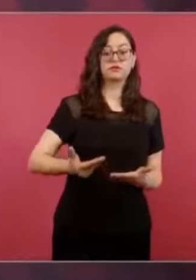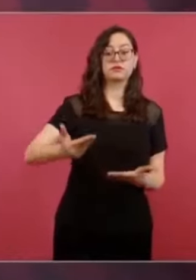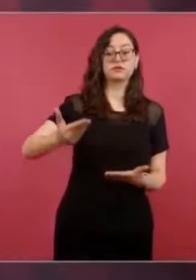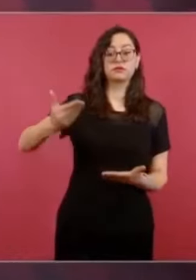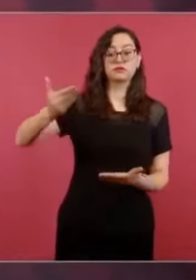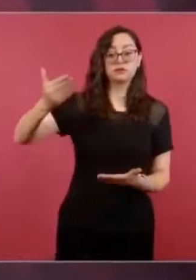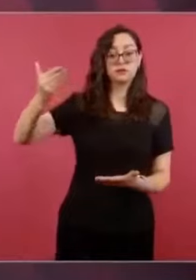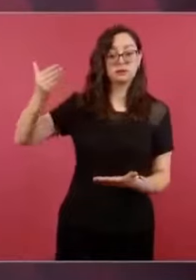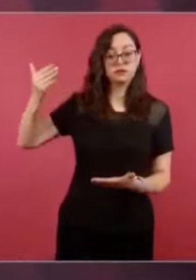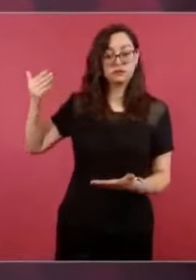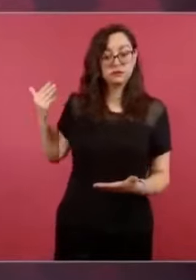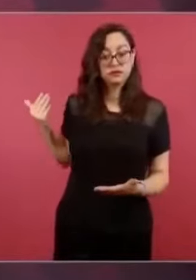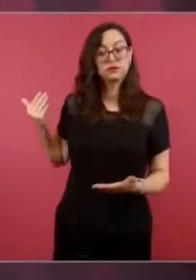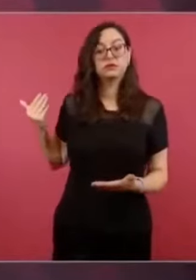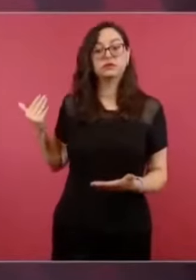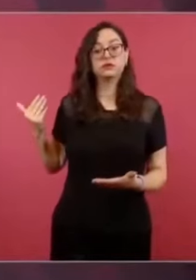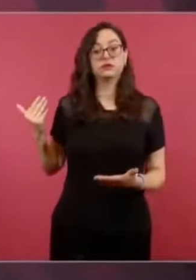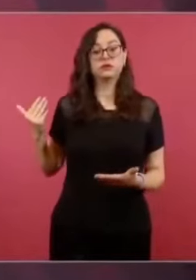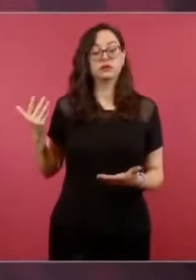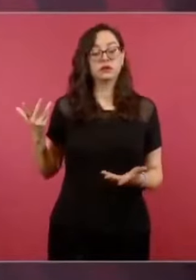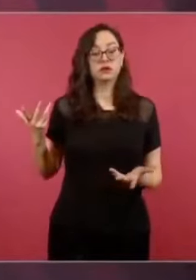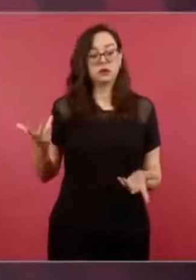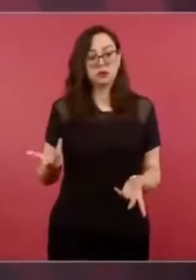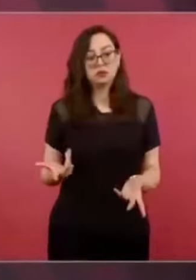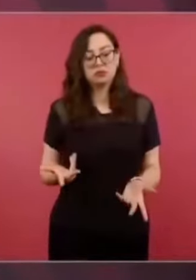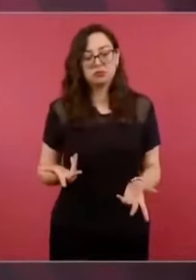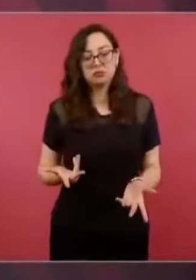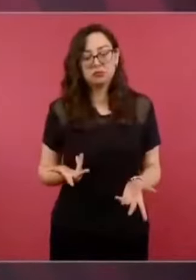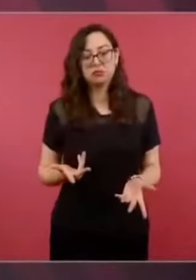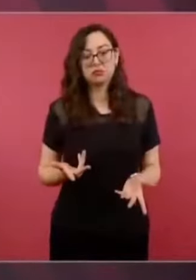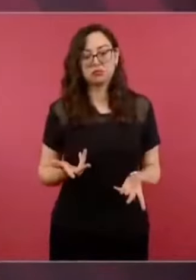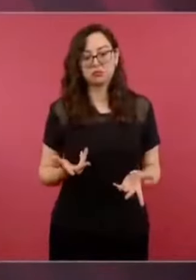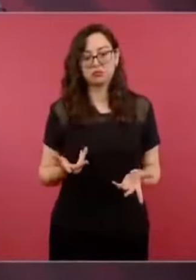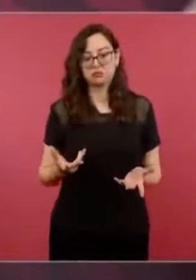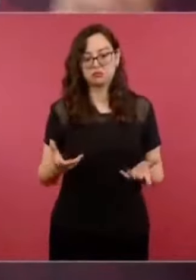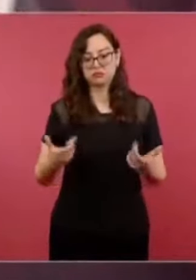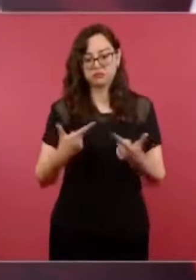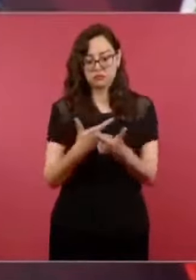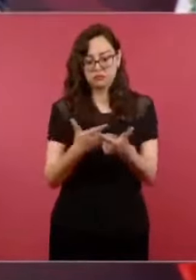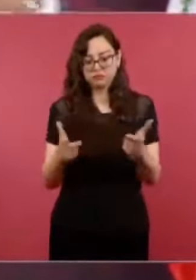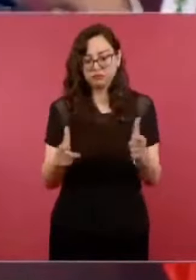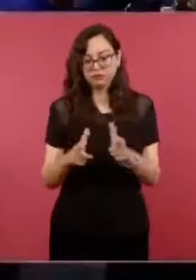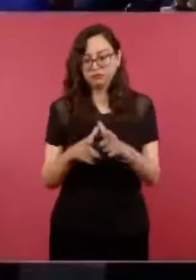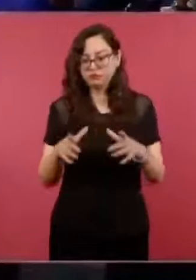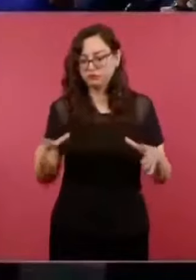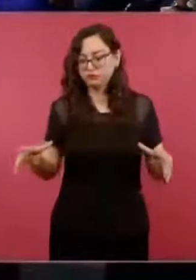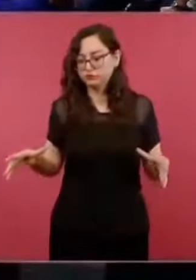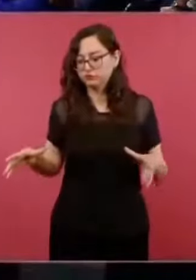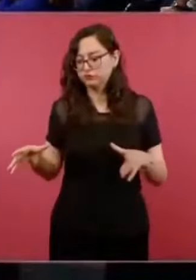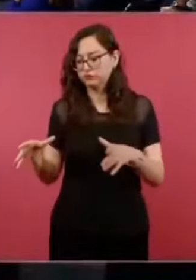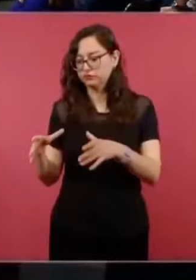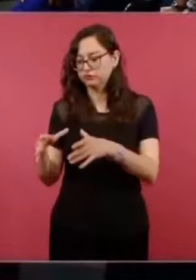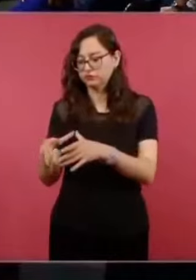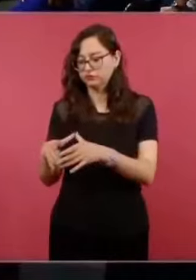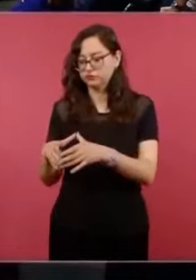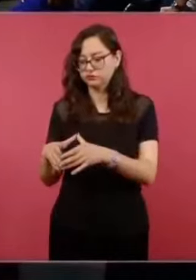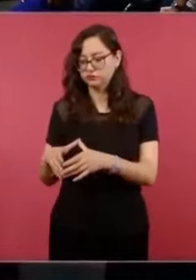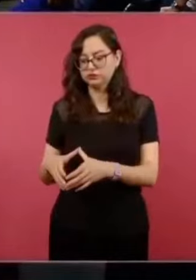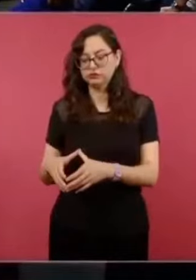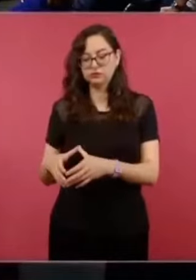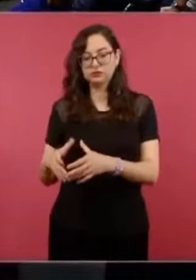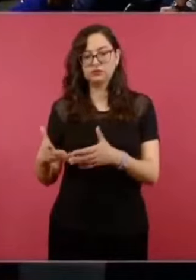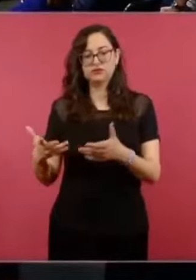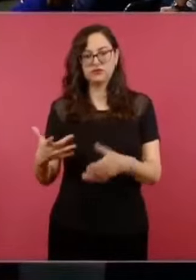marido, fresco, opositor a